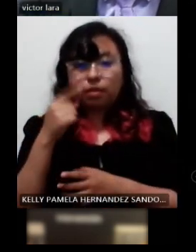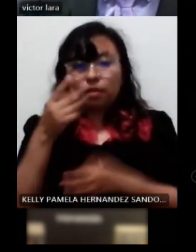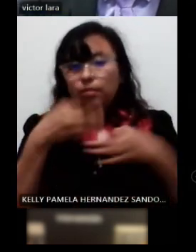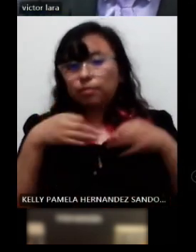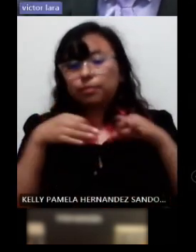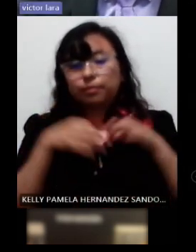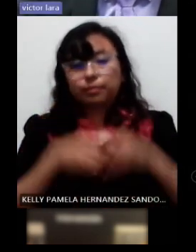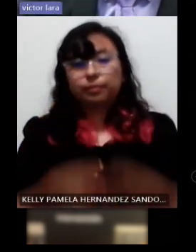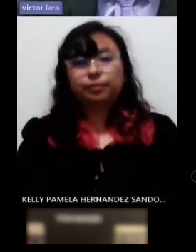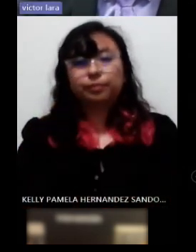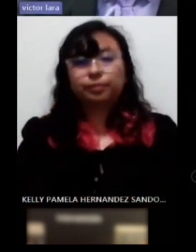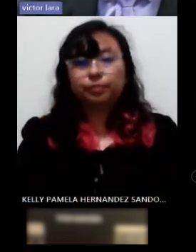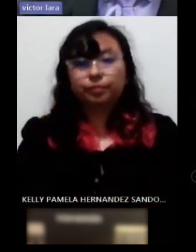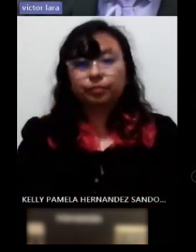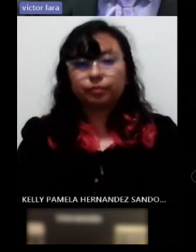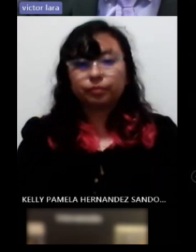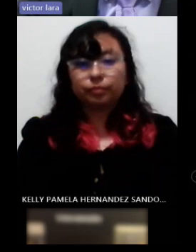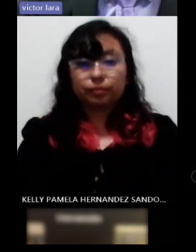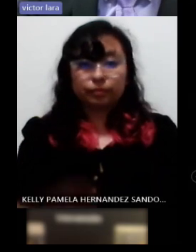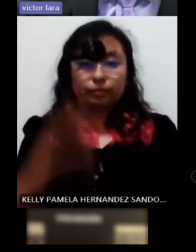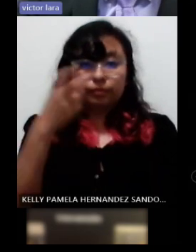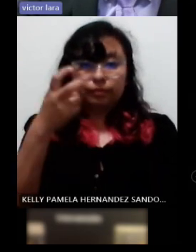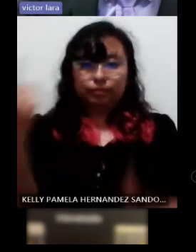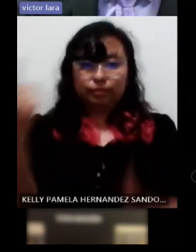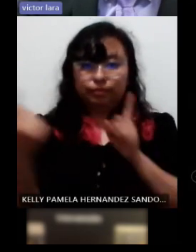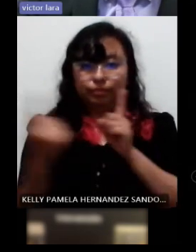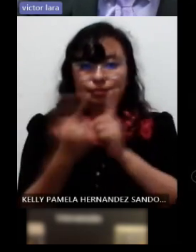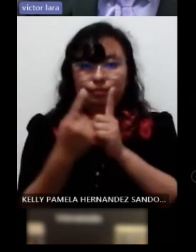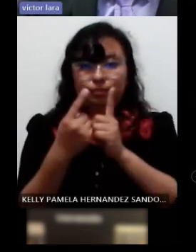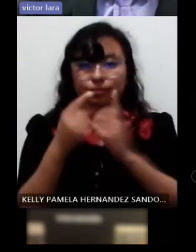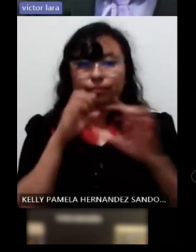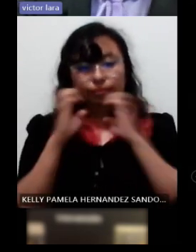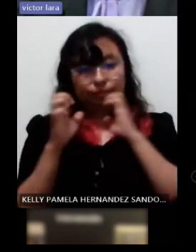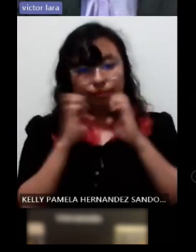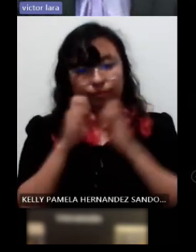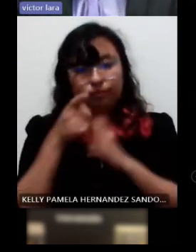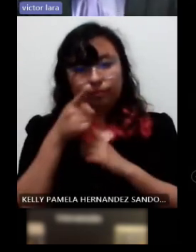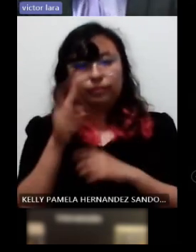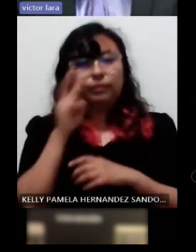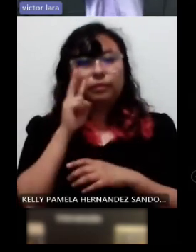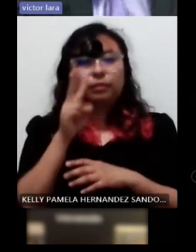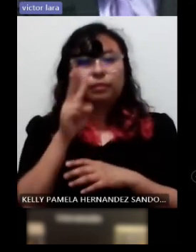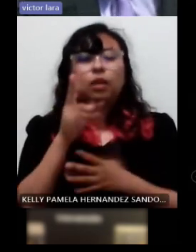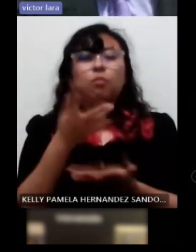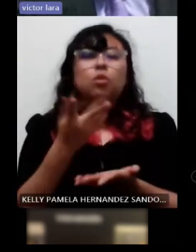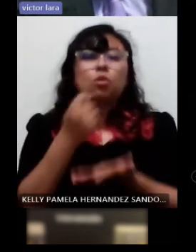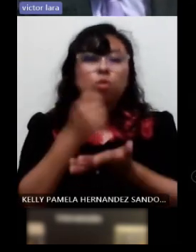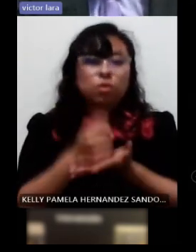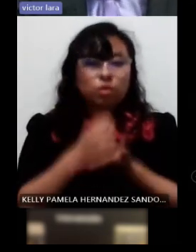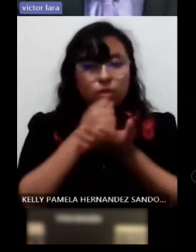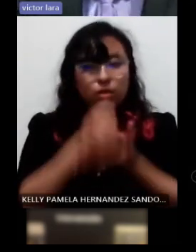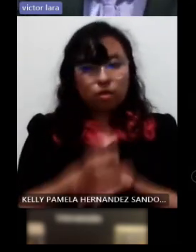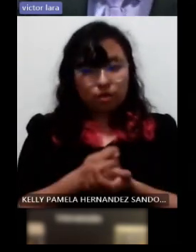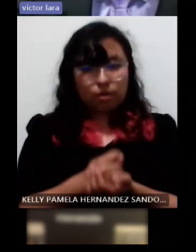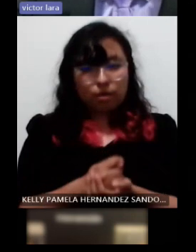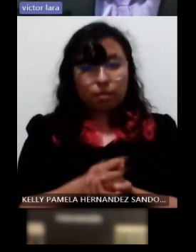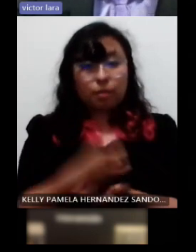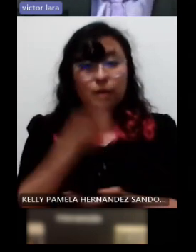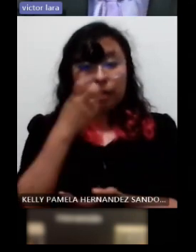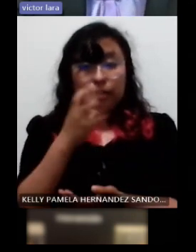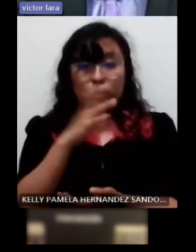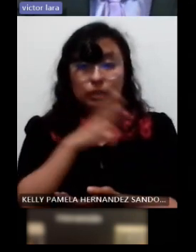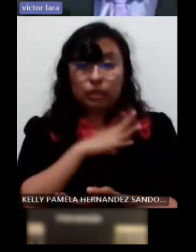severa entonces la parte de la intervención vamos a pasar a la parte de la habilitación la parte de la habilitación no